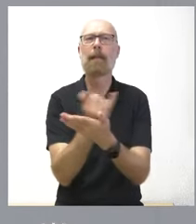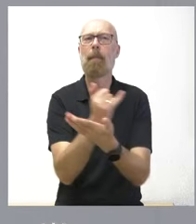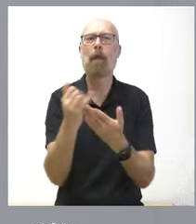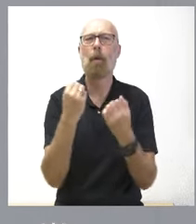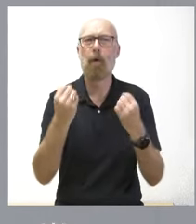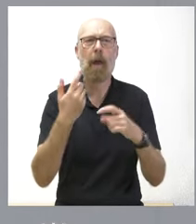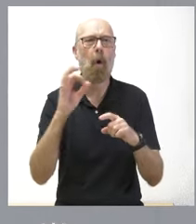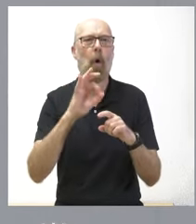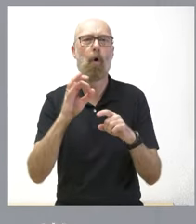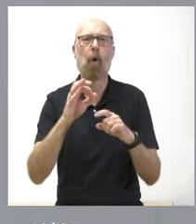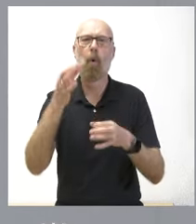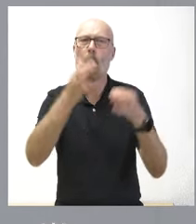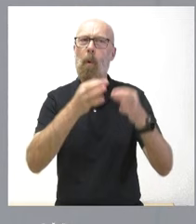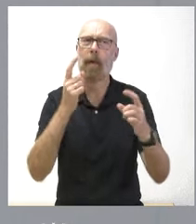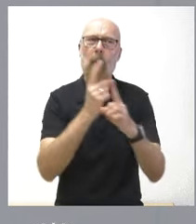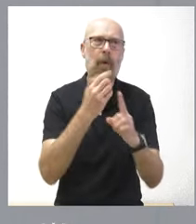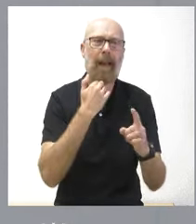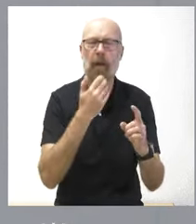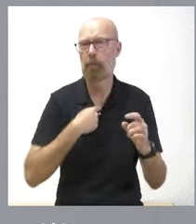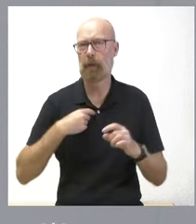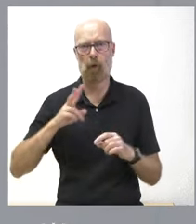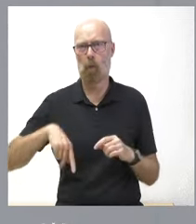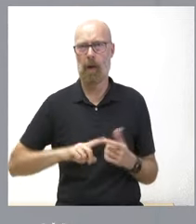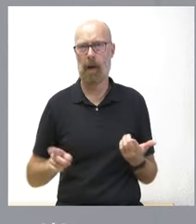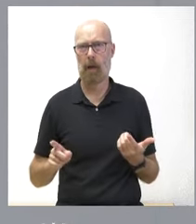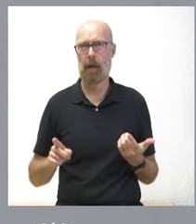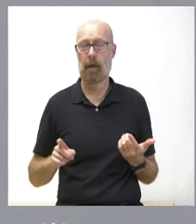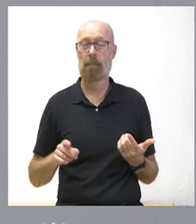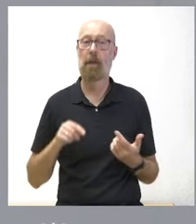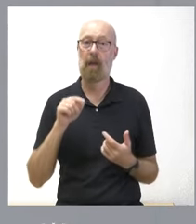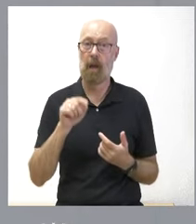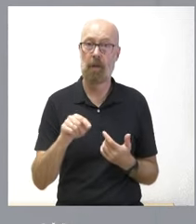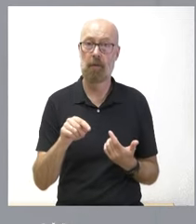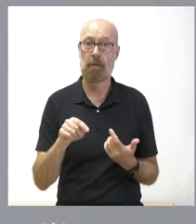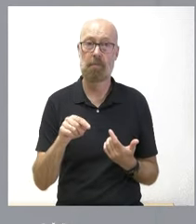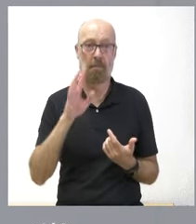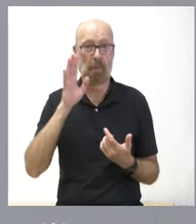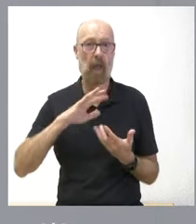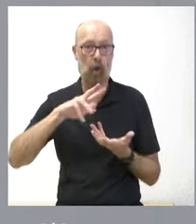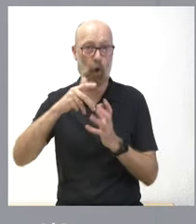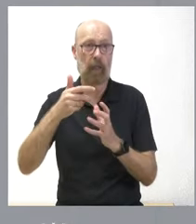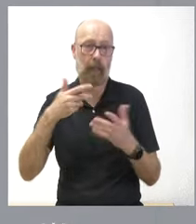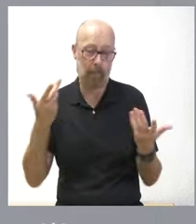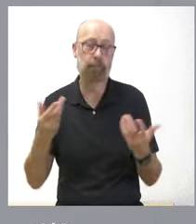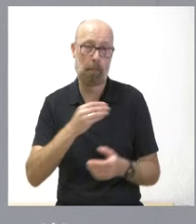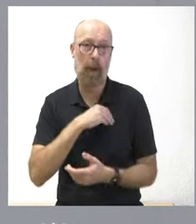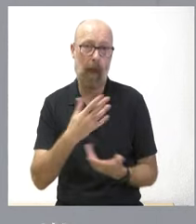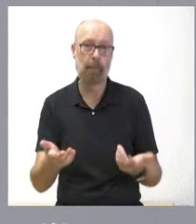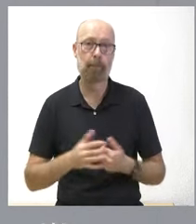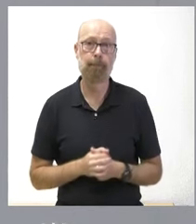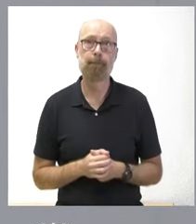judiciales. Y esto, que parece muy normal, hoy en día es noticia. Desgraciadamente es noticia